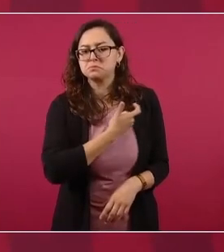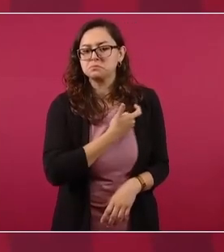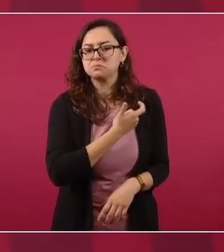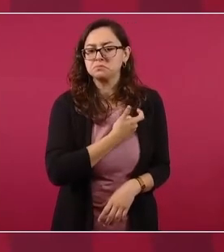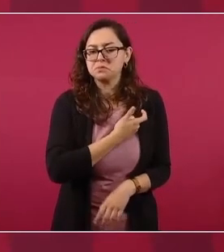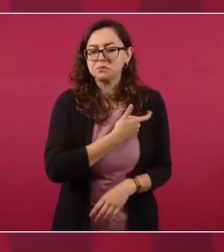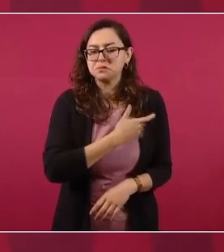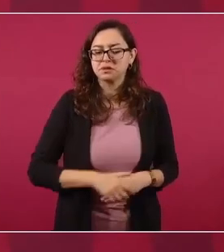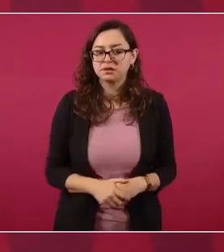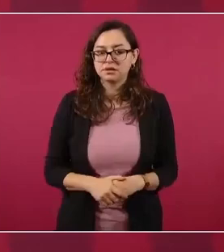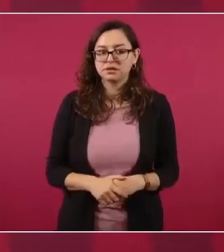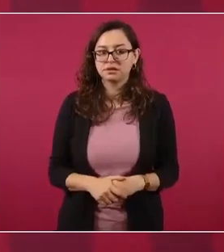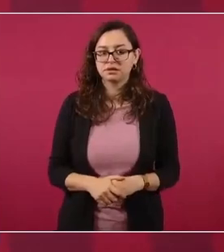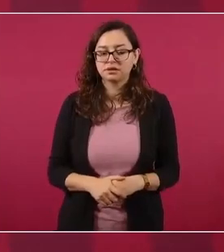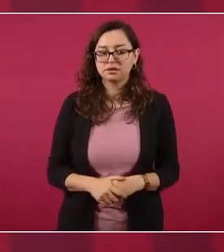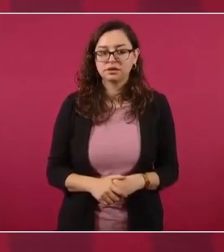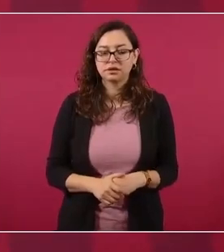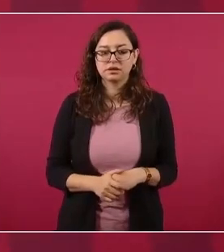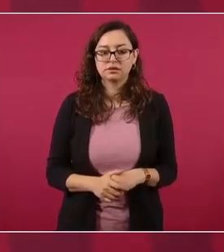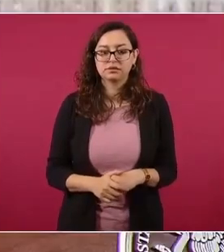¿Quiénes son?